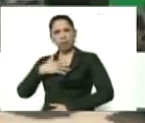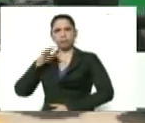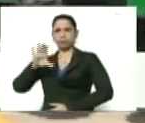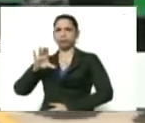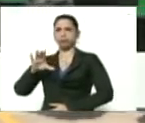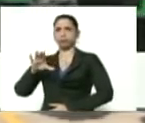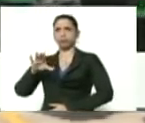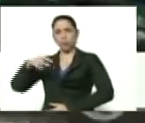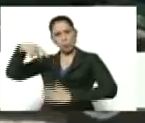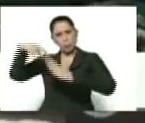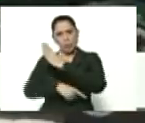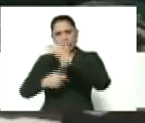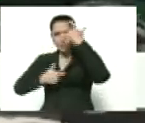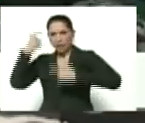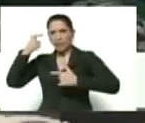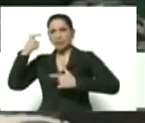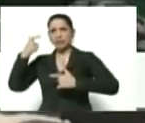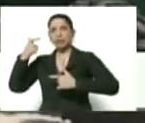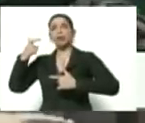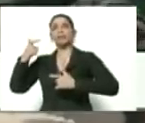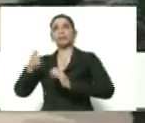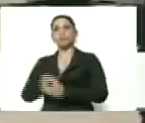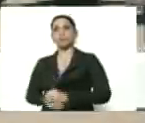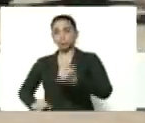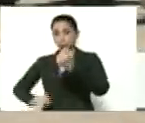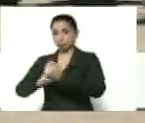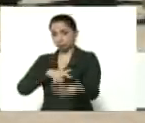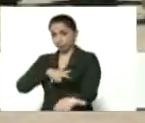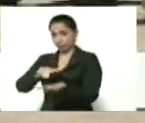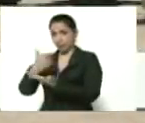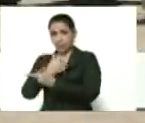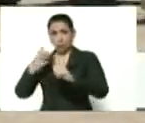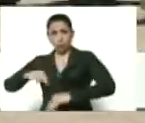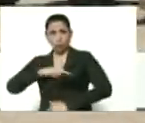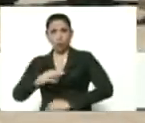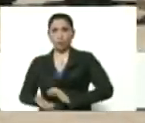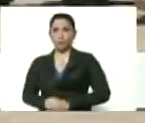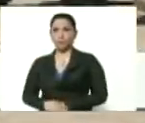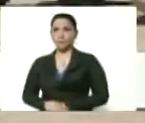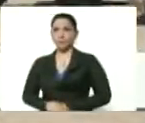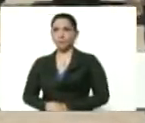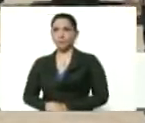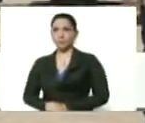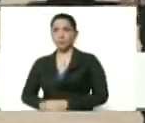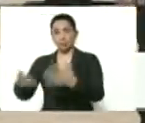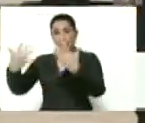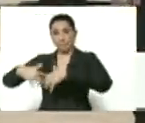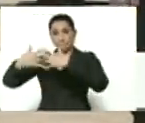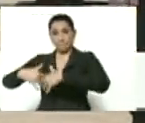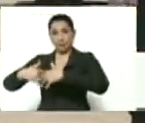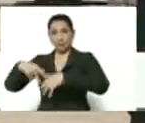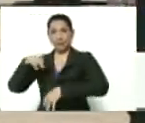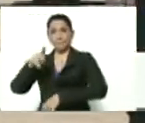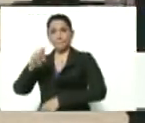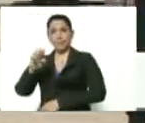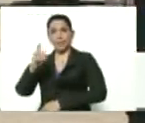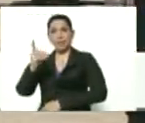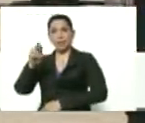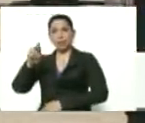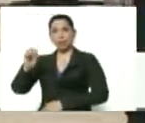profundamente, chavista, comandante de la base aérea Libertador, nuestro presidente de la empresa, Pedro Camejo,